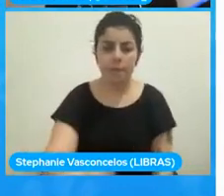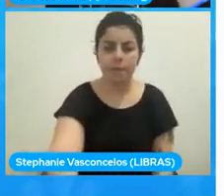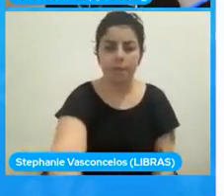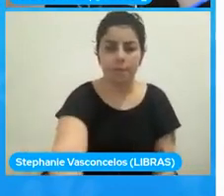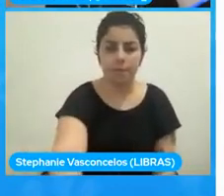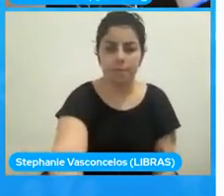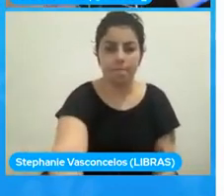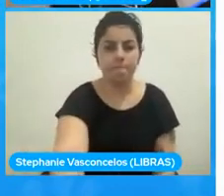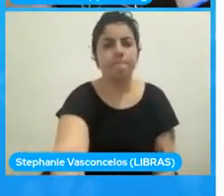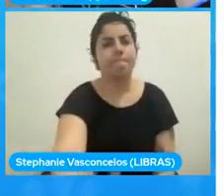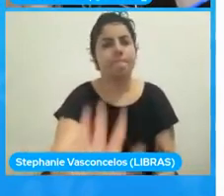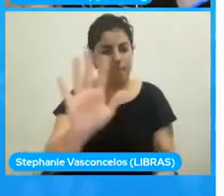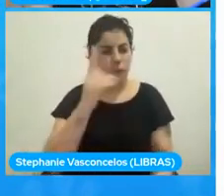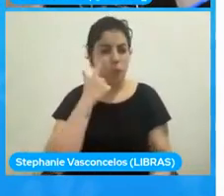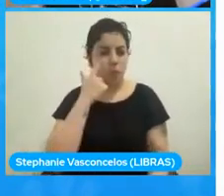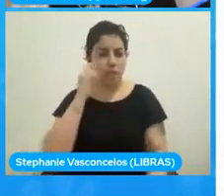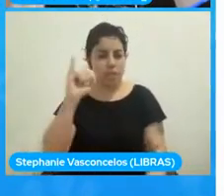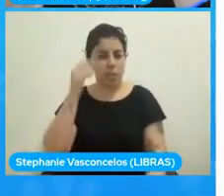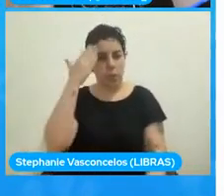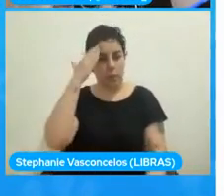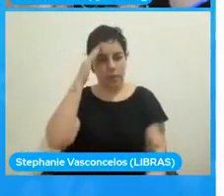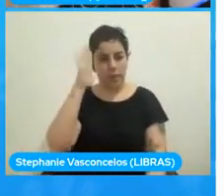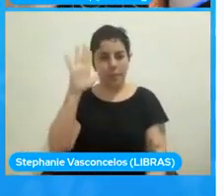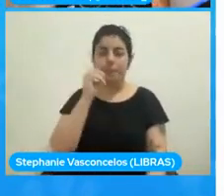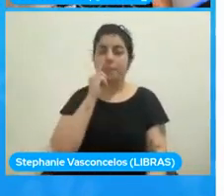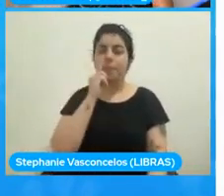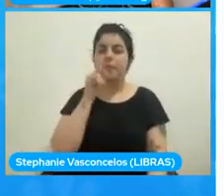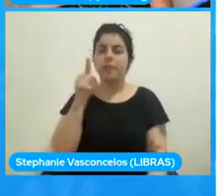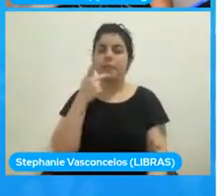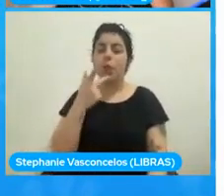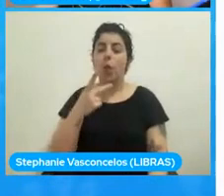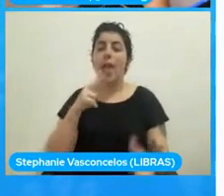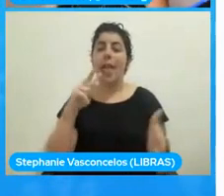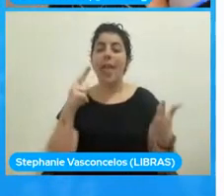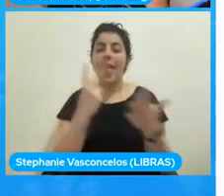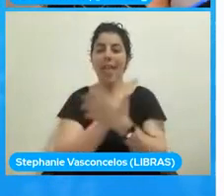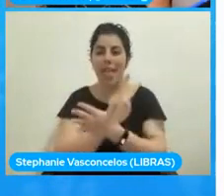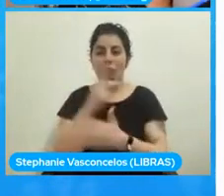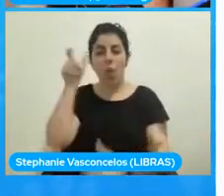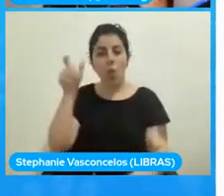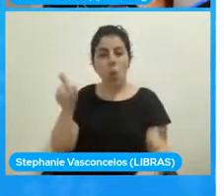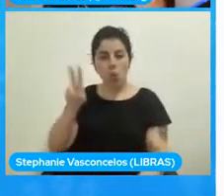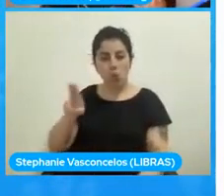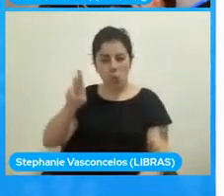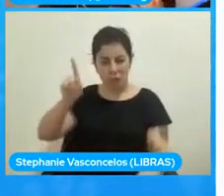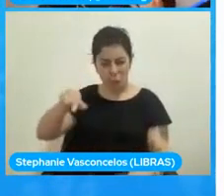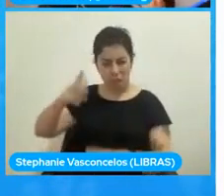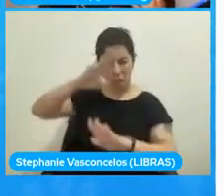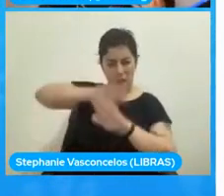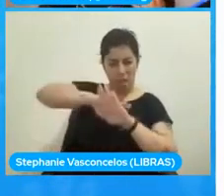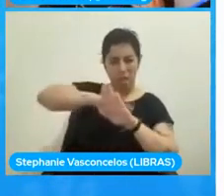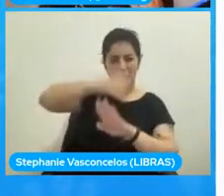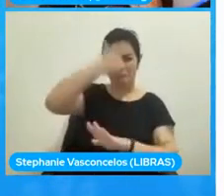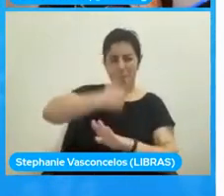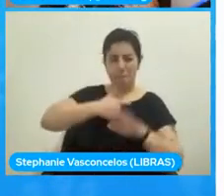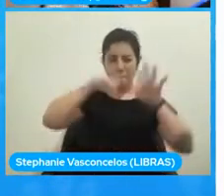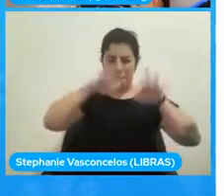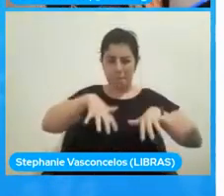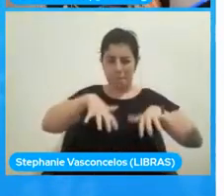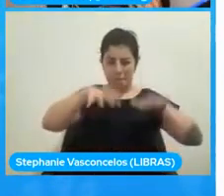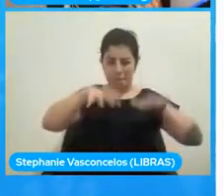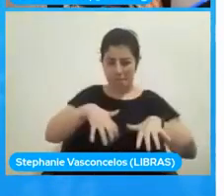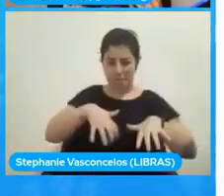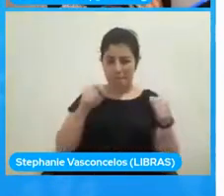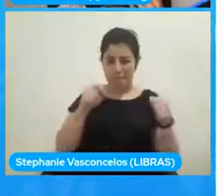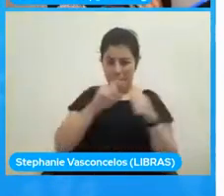A ver si entiendo. Esto, cuando habla de errores del usuario, son de errores del developer. Porque si vemos F12, aunque somos